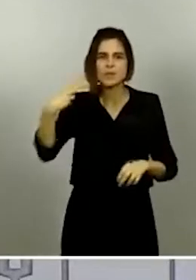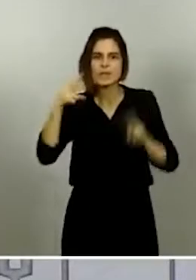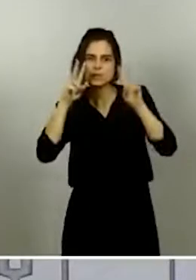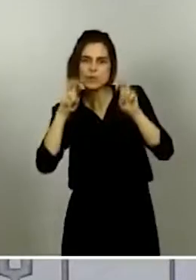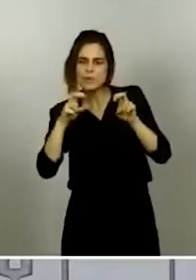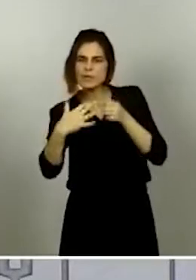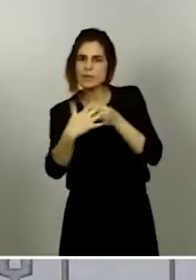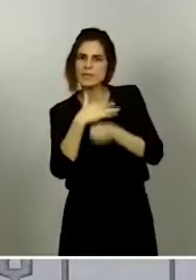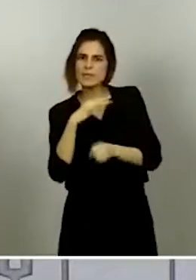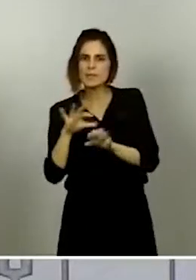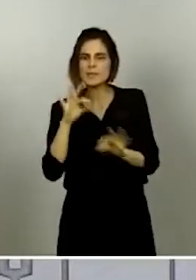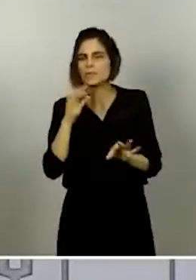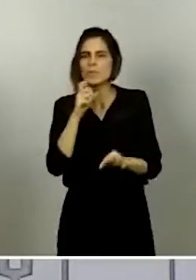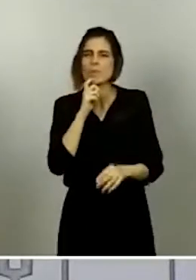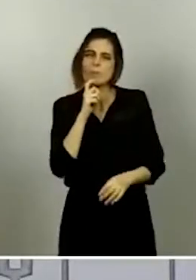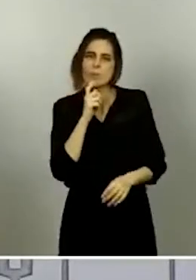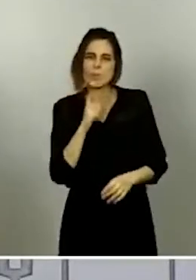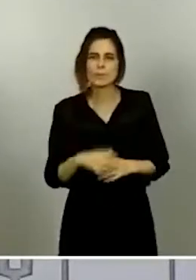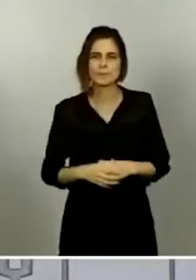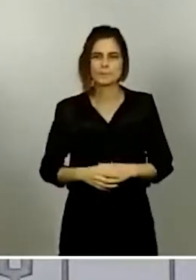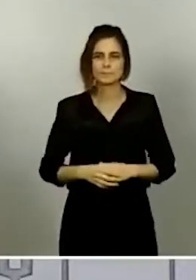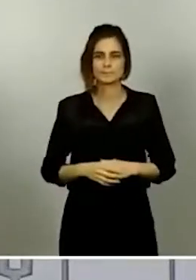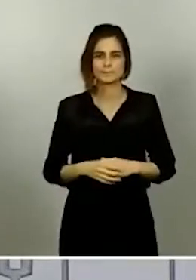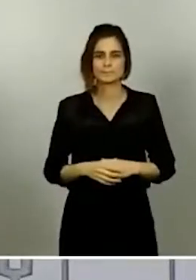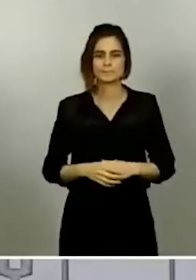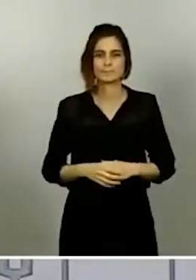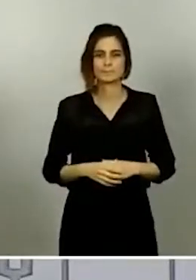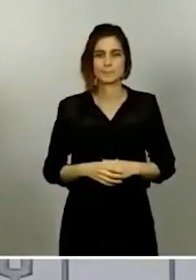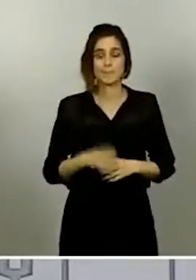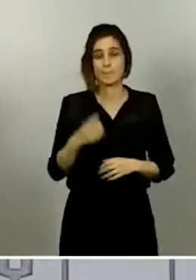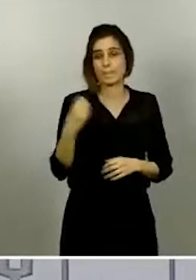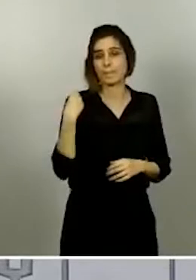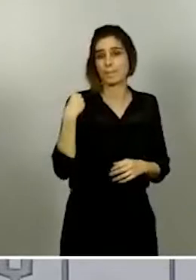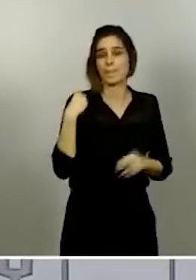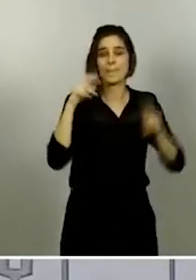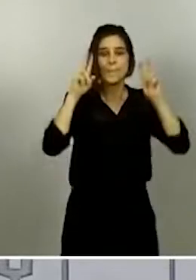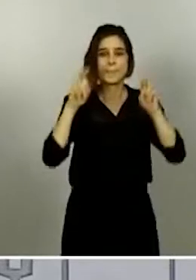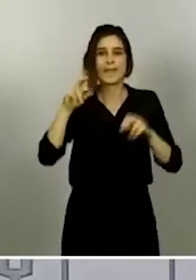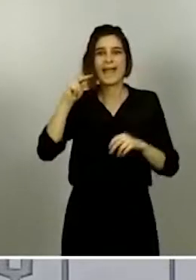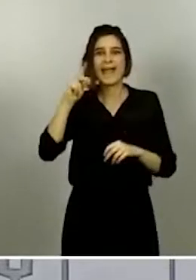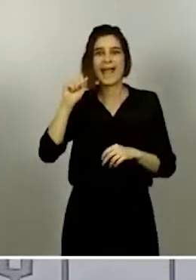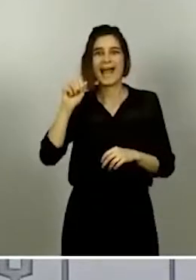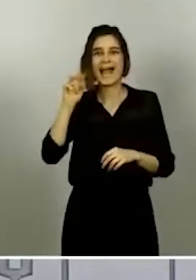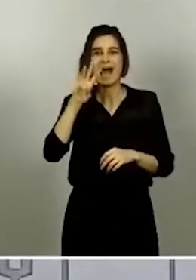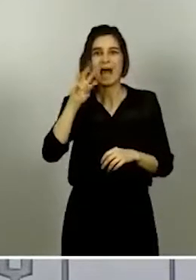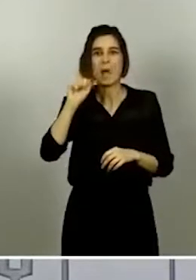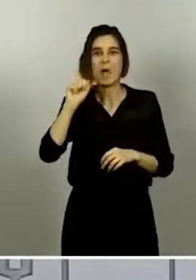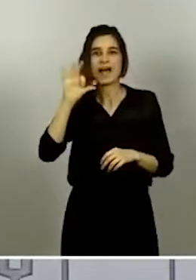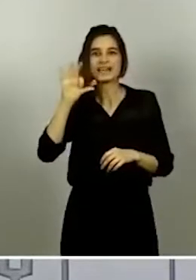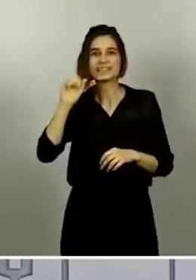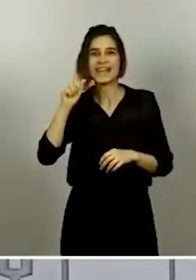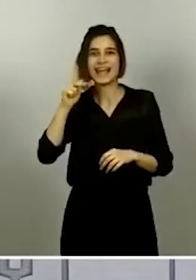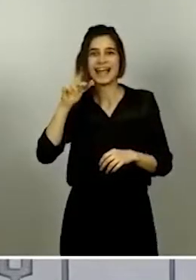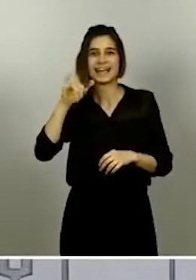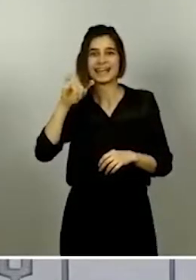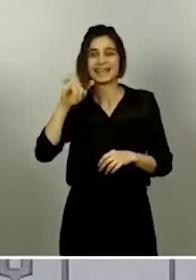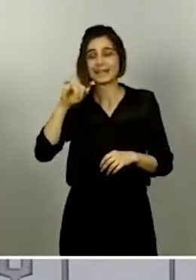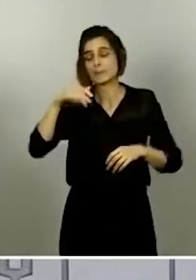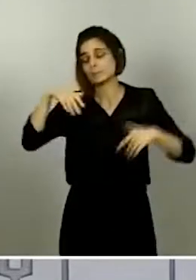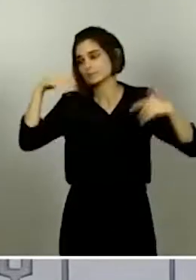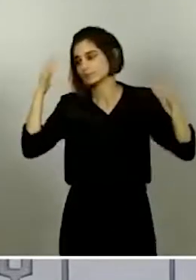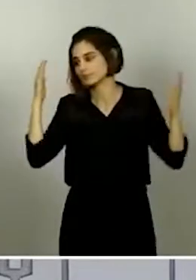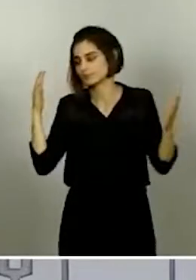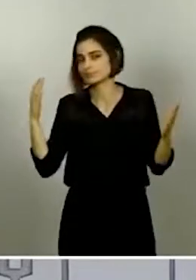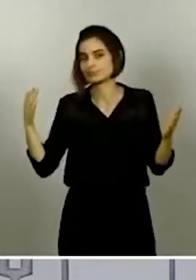Bueno, sobre el registro de Kawasaki yo no descarto nada. Ahora mismo la Asociación Española de